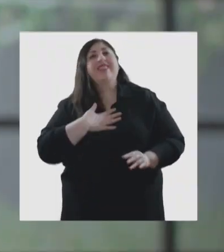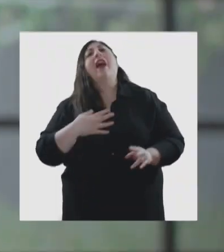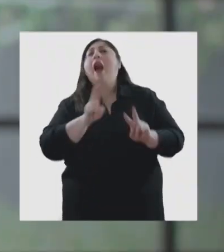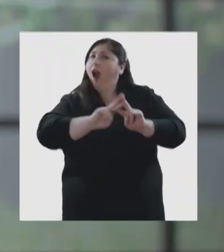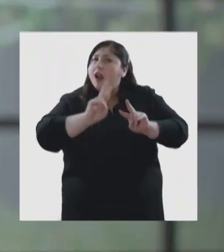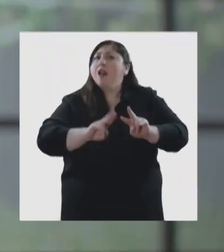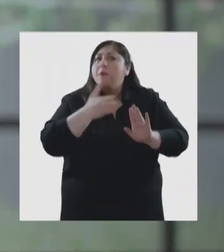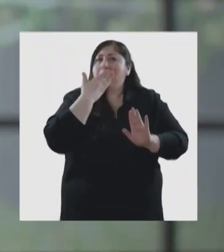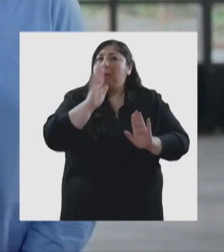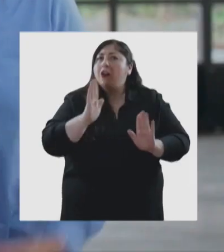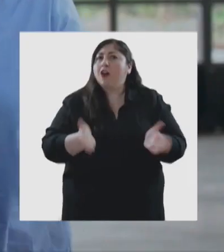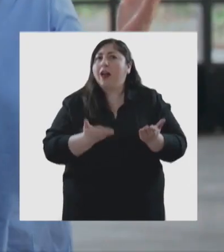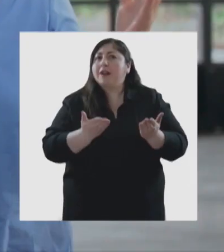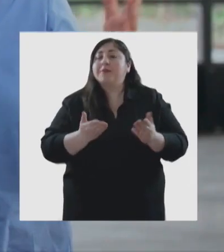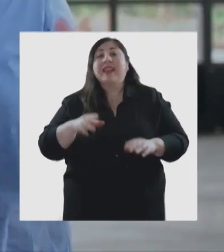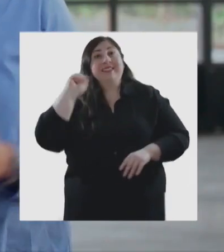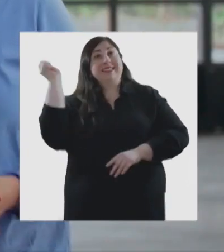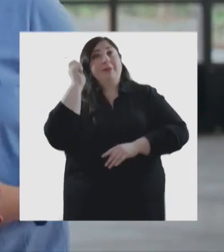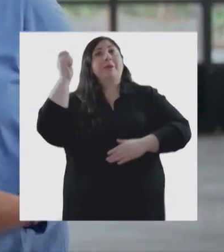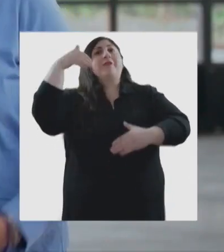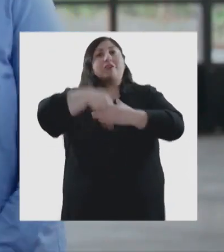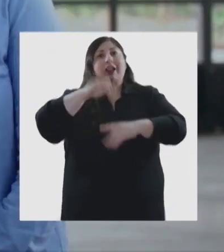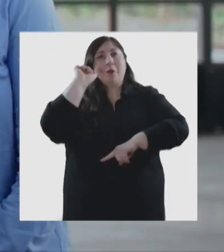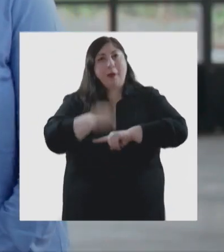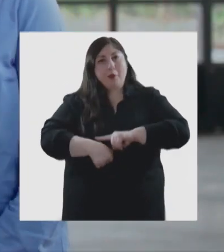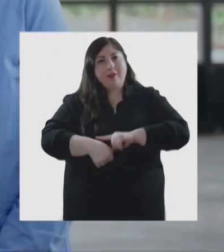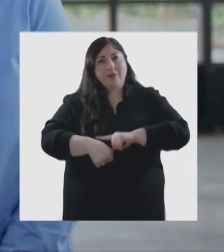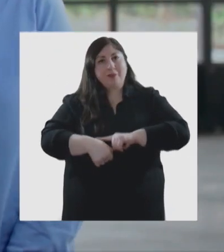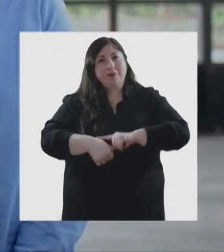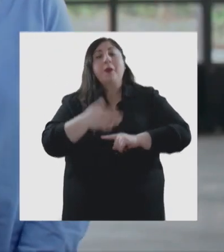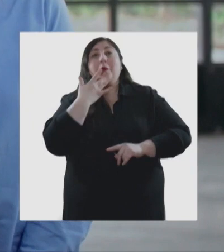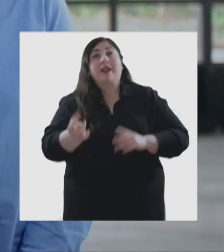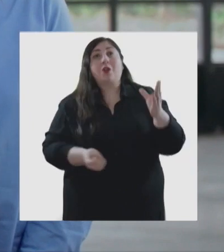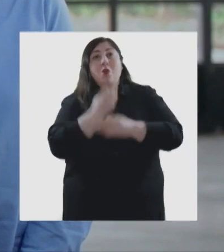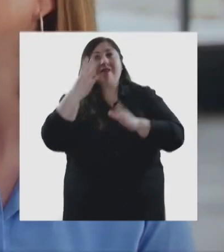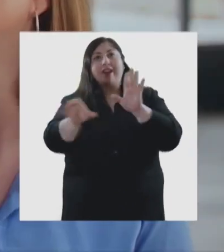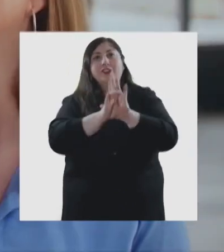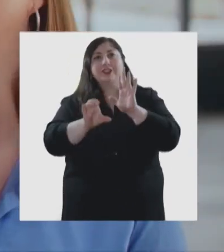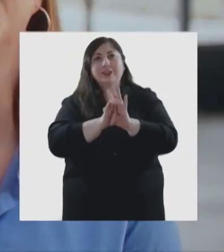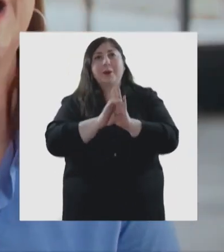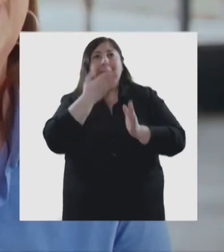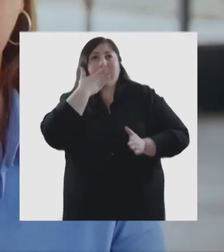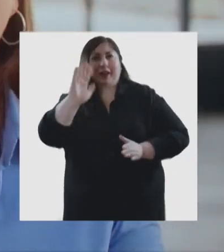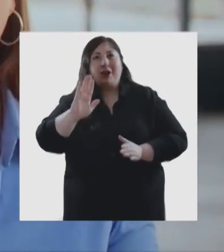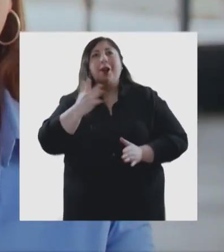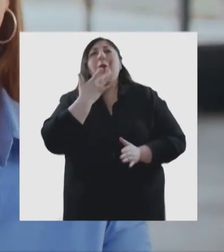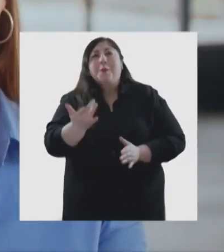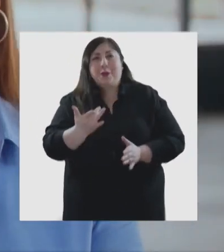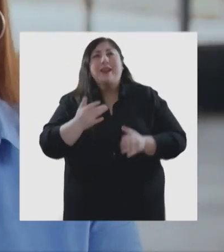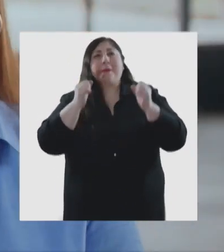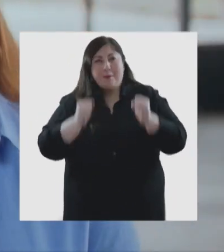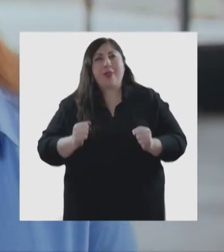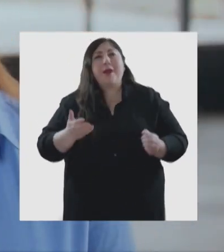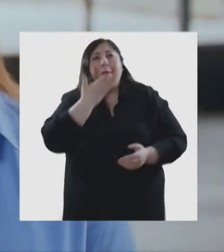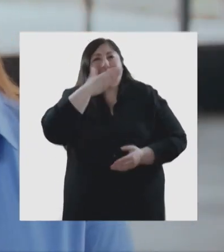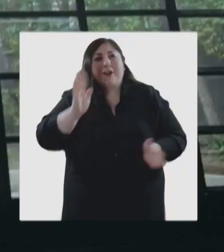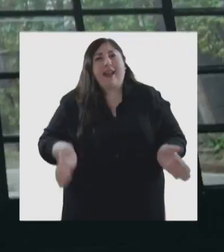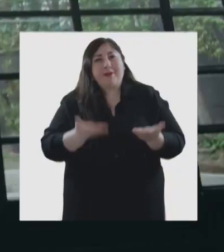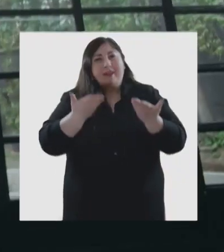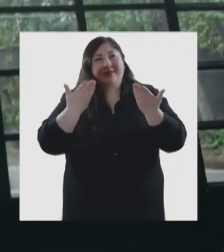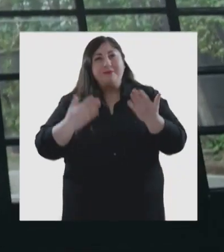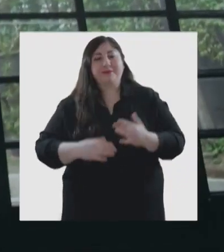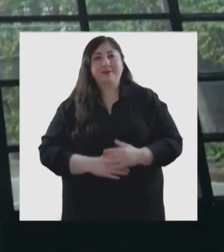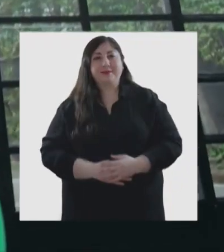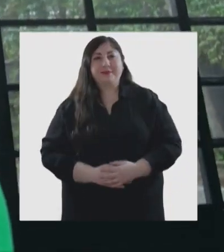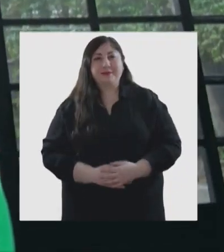¡Suscríbete al En septiembre votamos a prueba Porque la nueva constitución es mucho mejor Y porque la podemos mejorar aún más